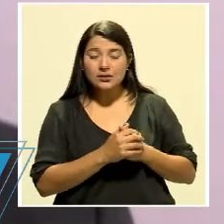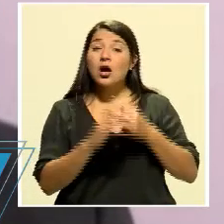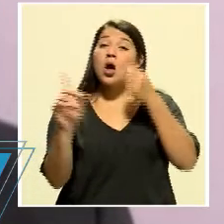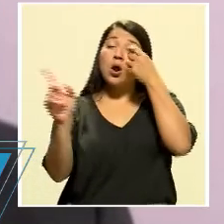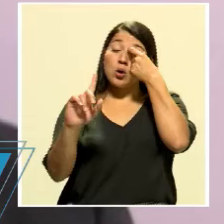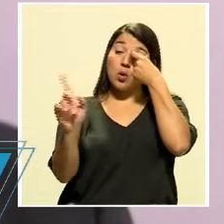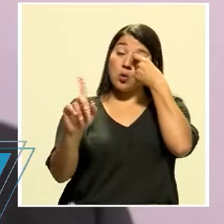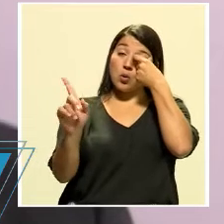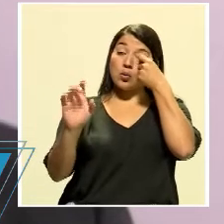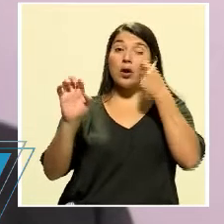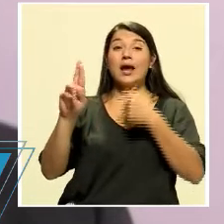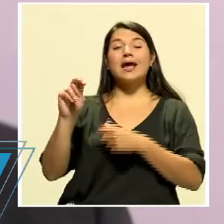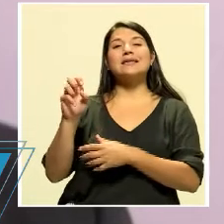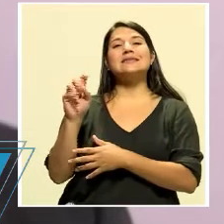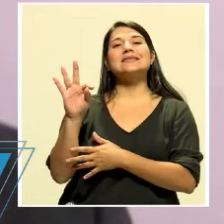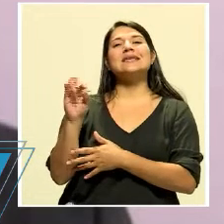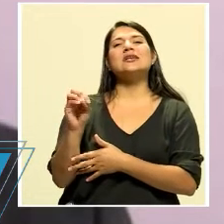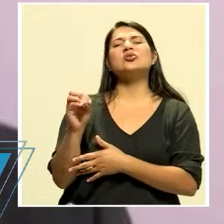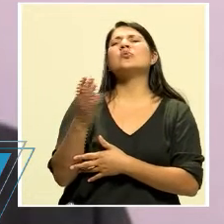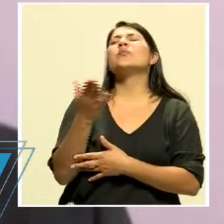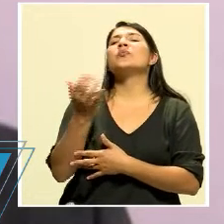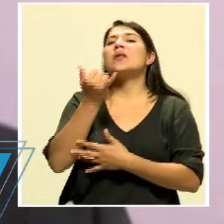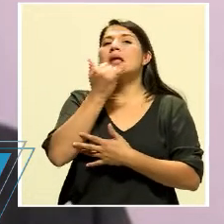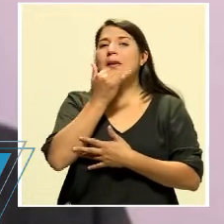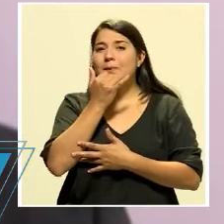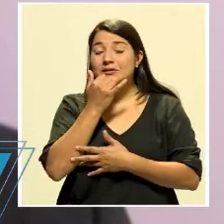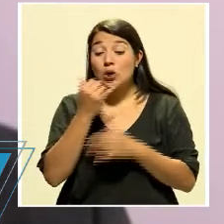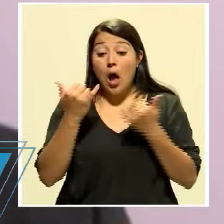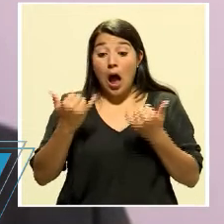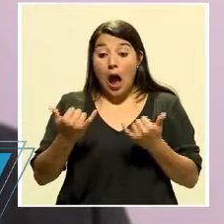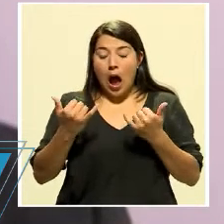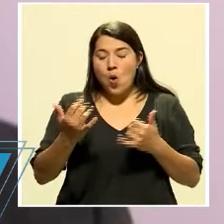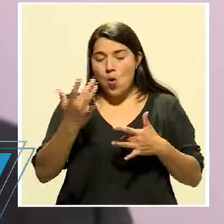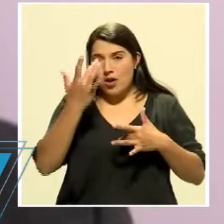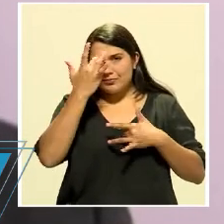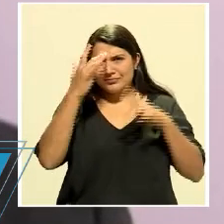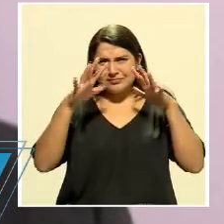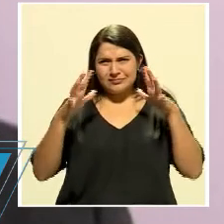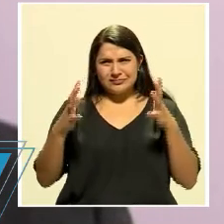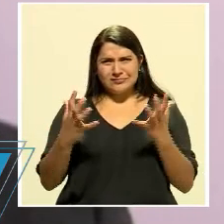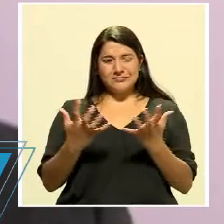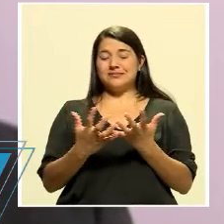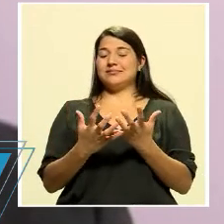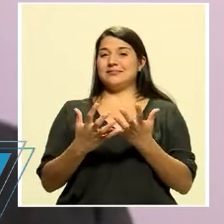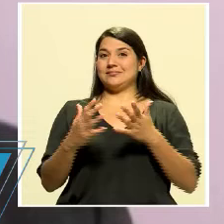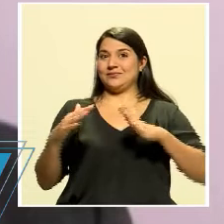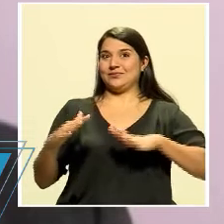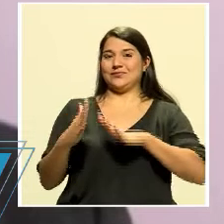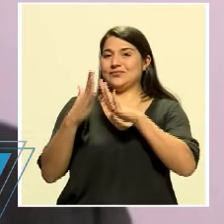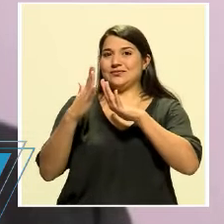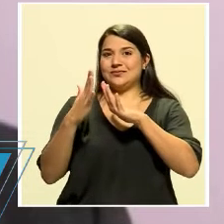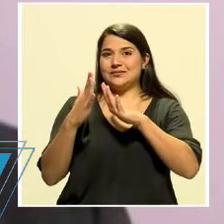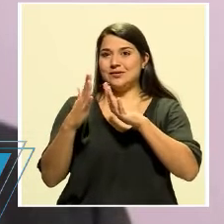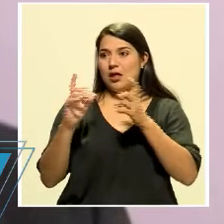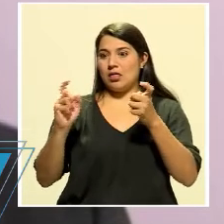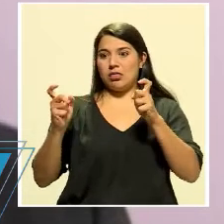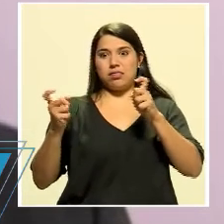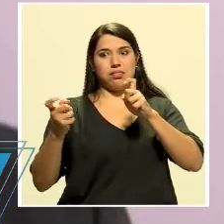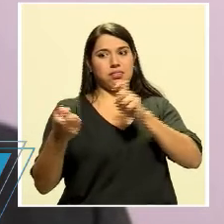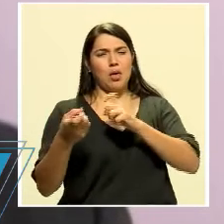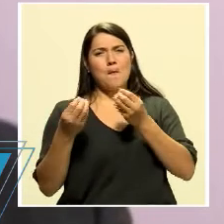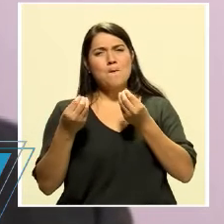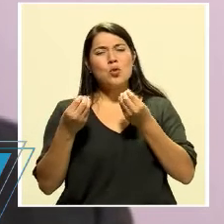No, no, vean Ernesto, lo que ha pasado con esto es que en medio de una pandemia tan rápidamente, que evoluciona tan